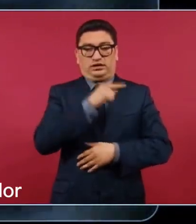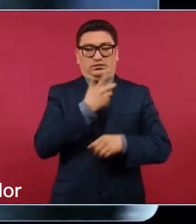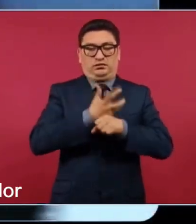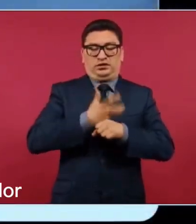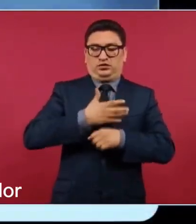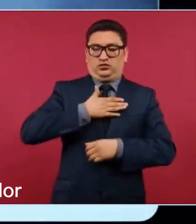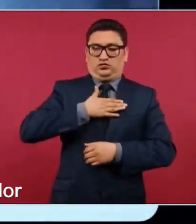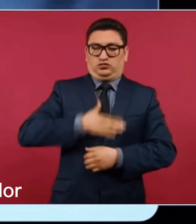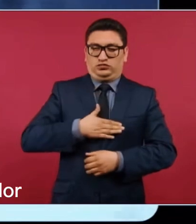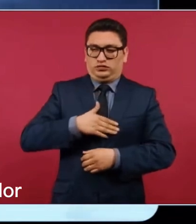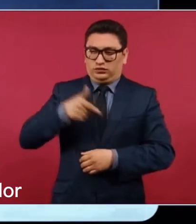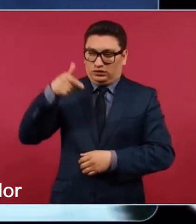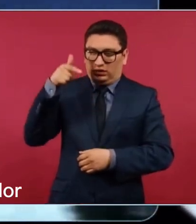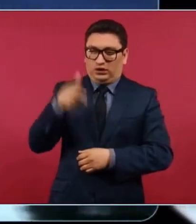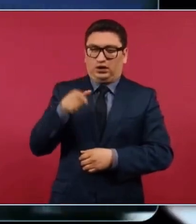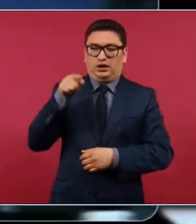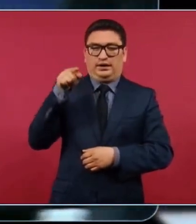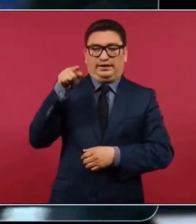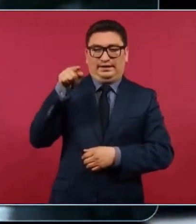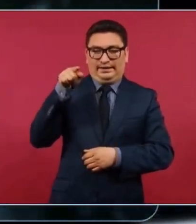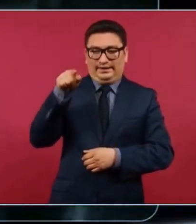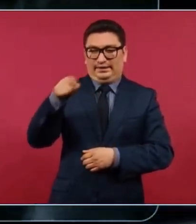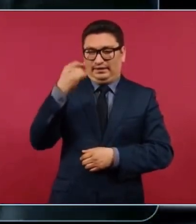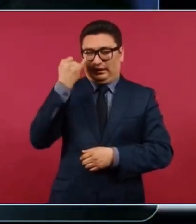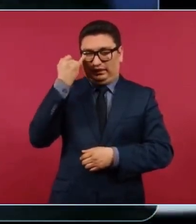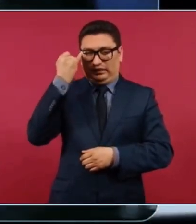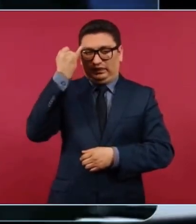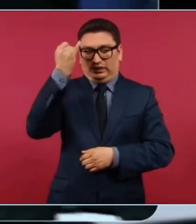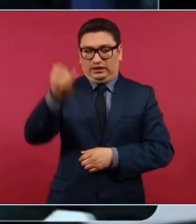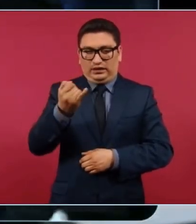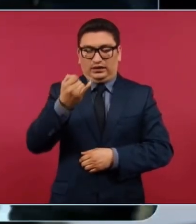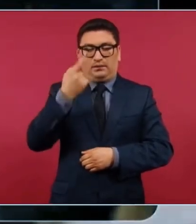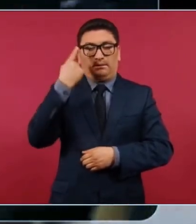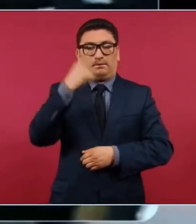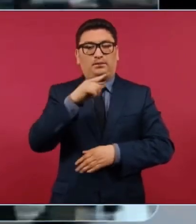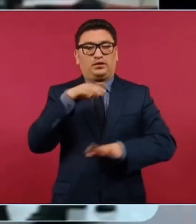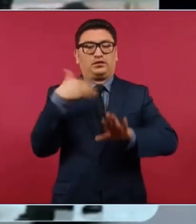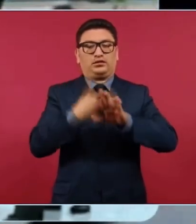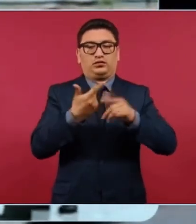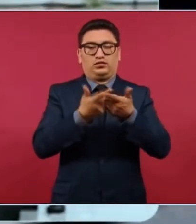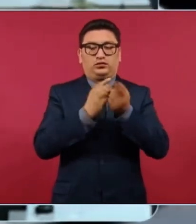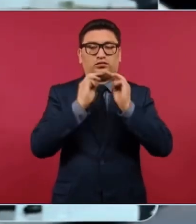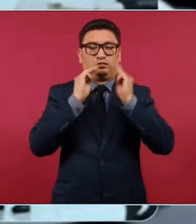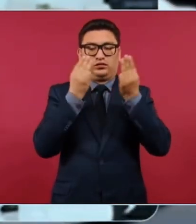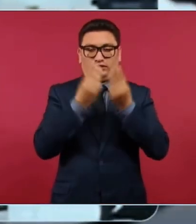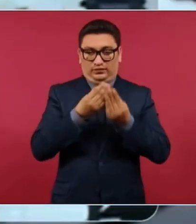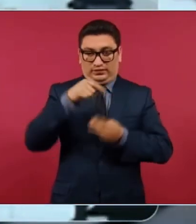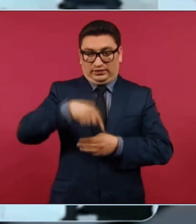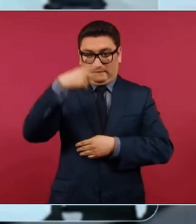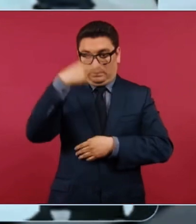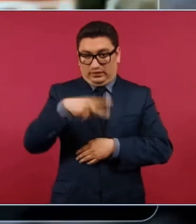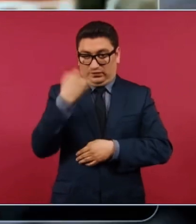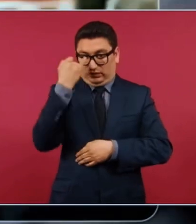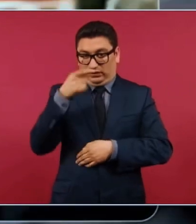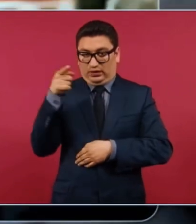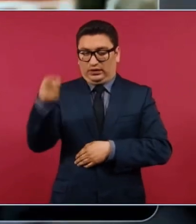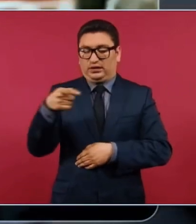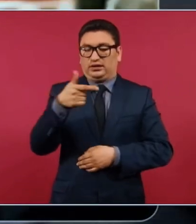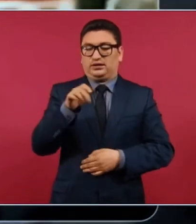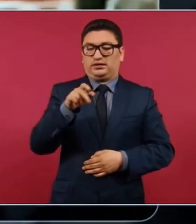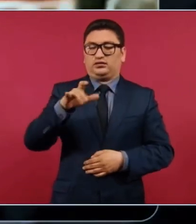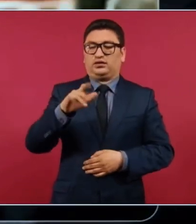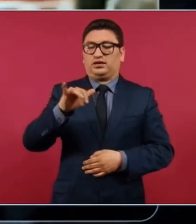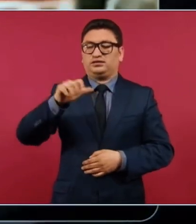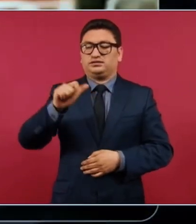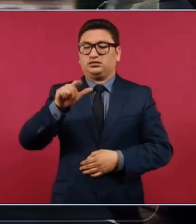Unidos determinó que el creador de la estrategia de la guerra contra el narco en México, Genaro García Luna, recibió